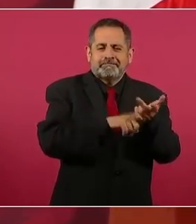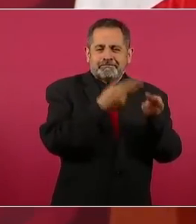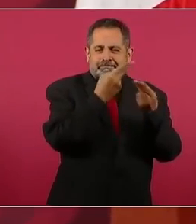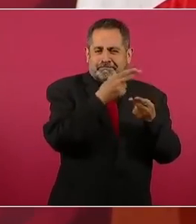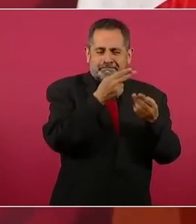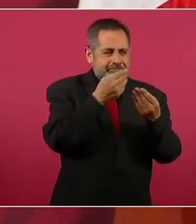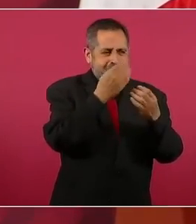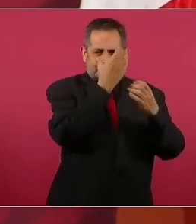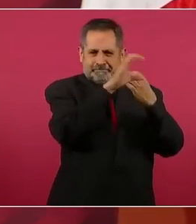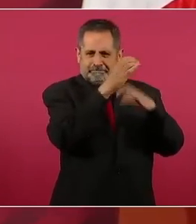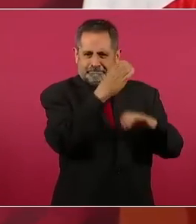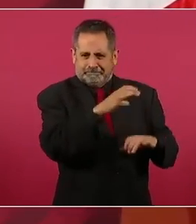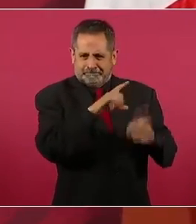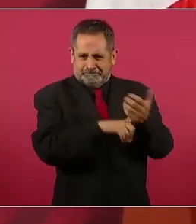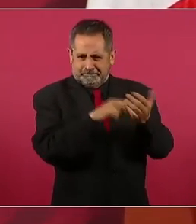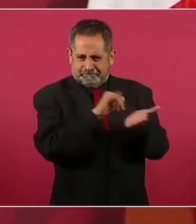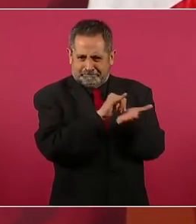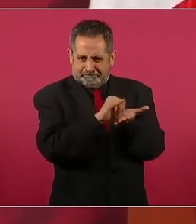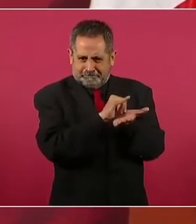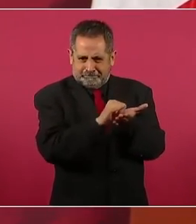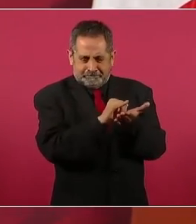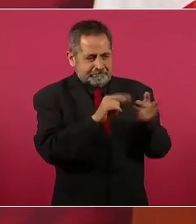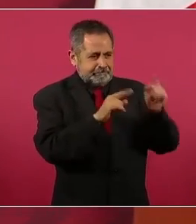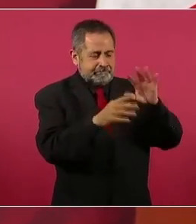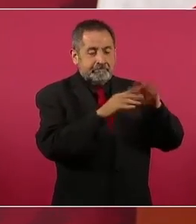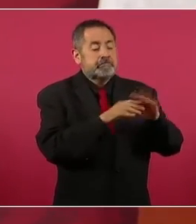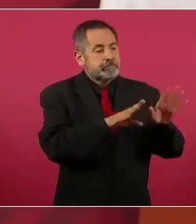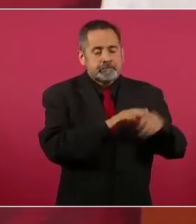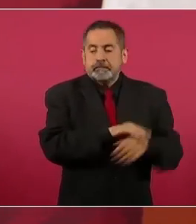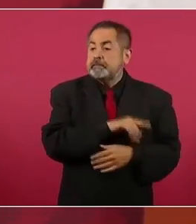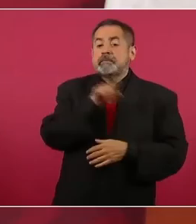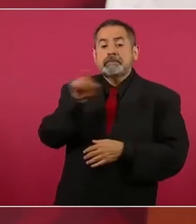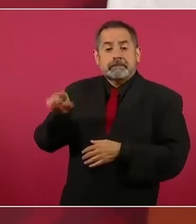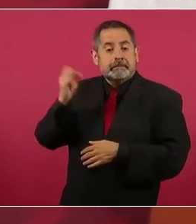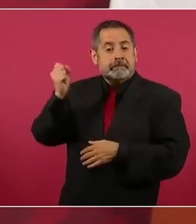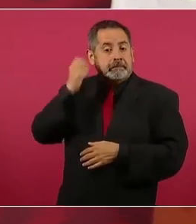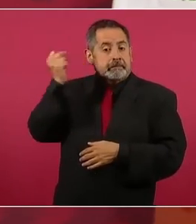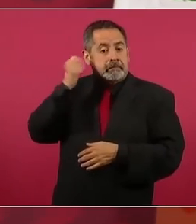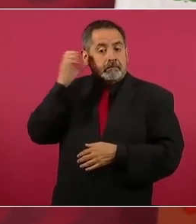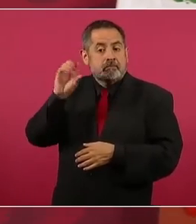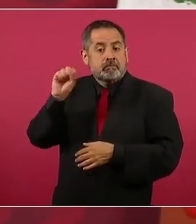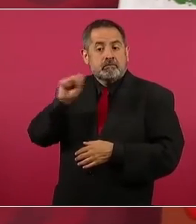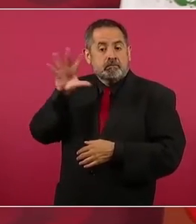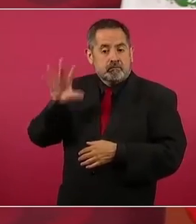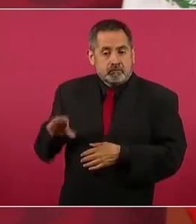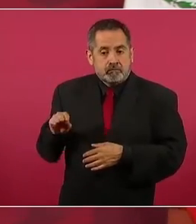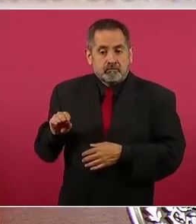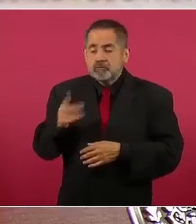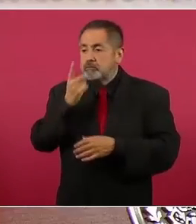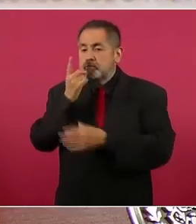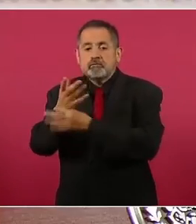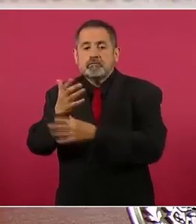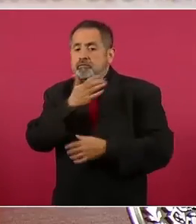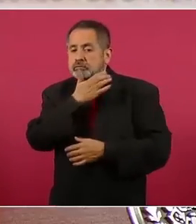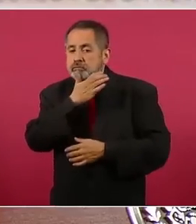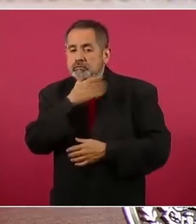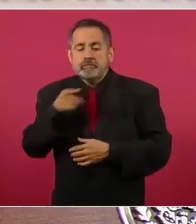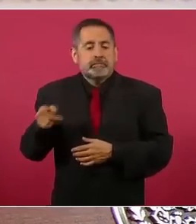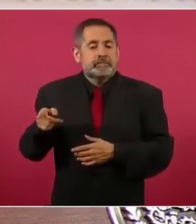discurso ahí en Sudáfrica dice Fidel